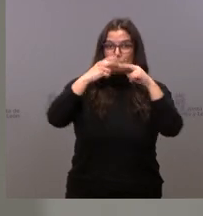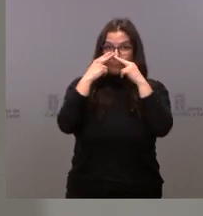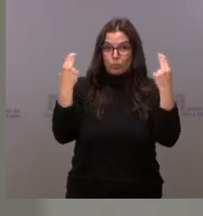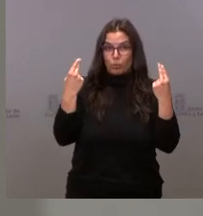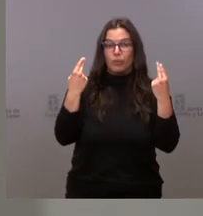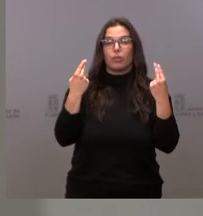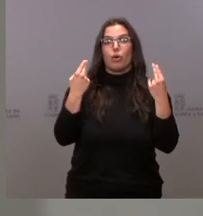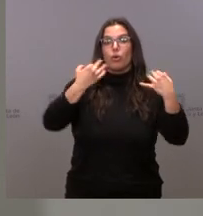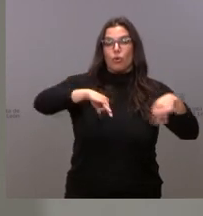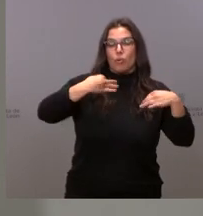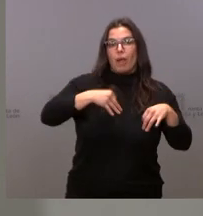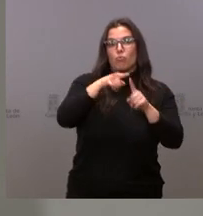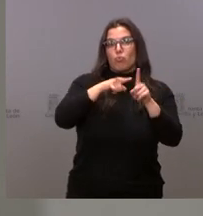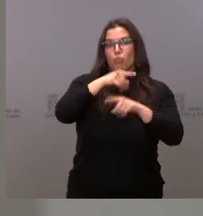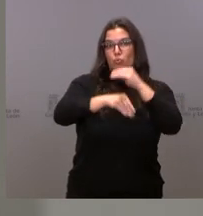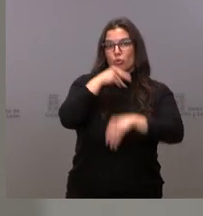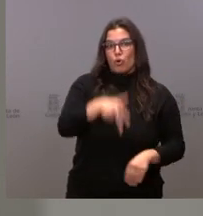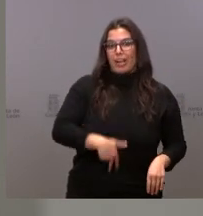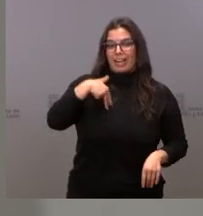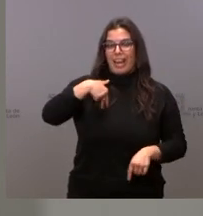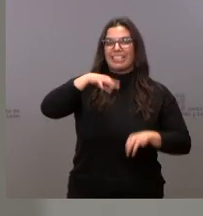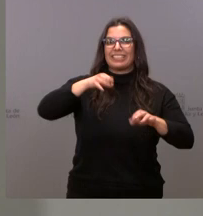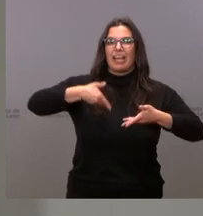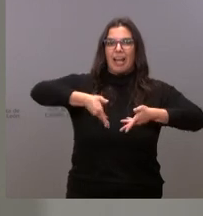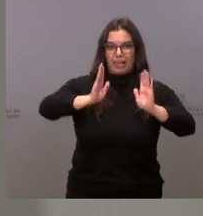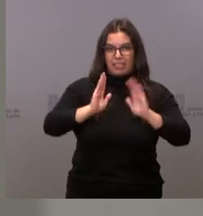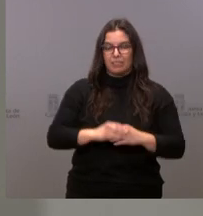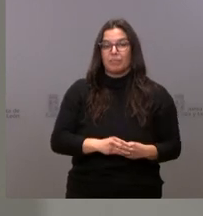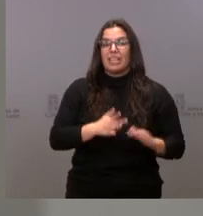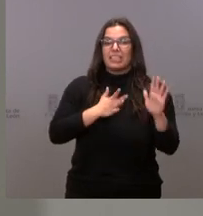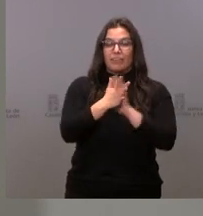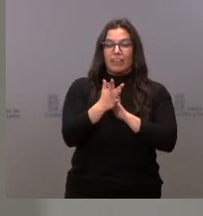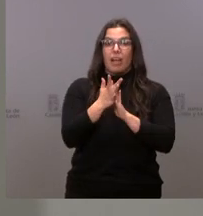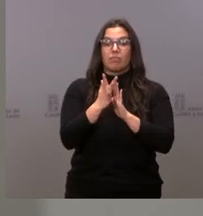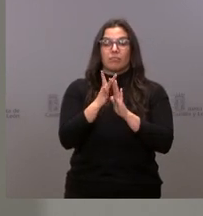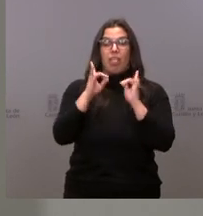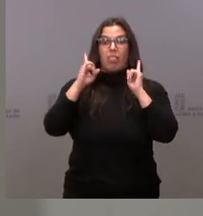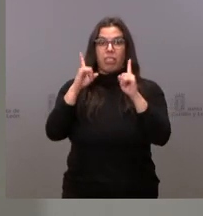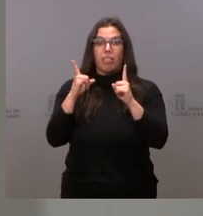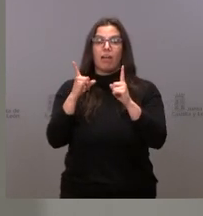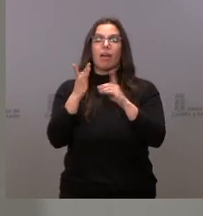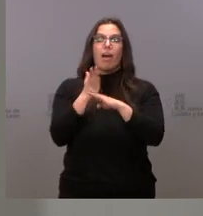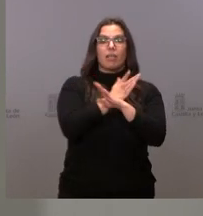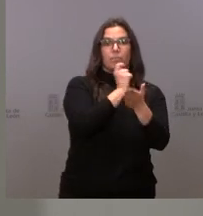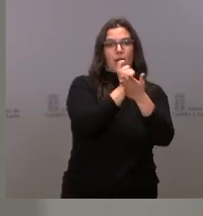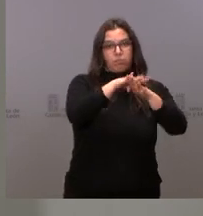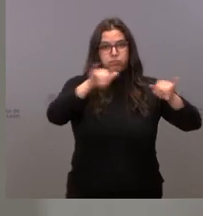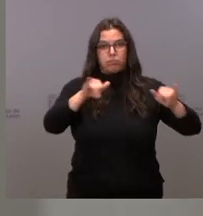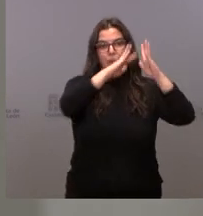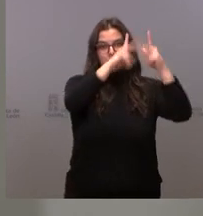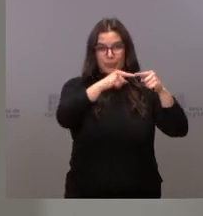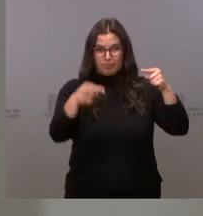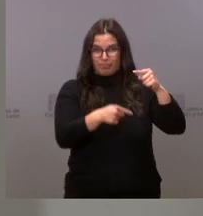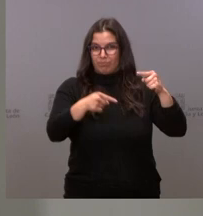regular de uso general de viajeros por carretera. Se trata de anticiparnos y compensar el déficit que se va a